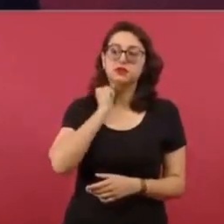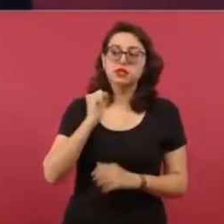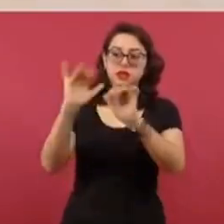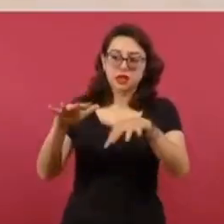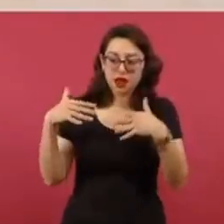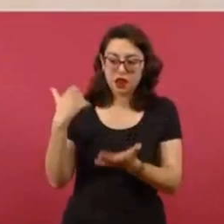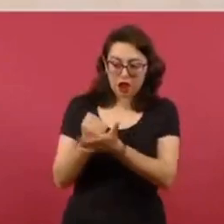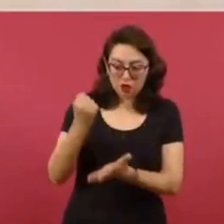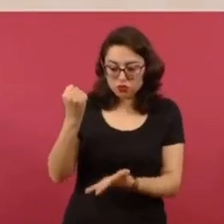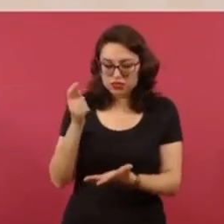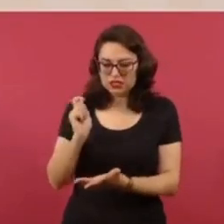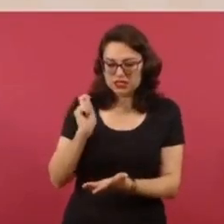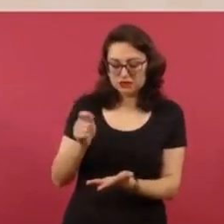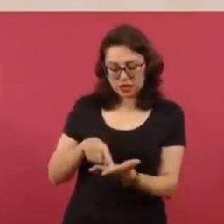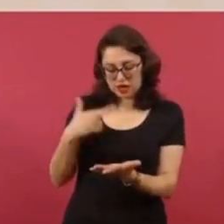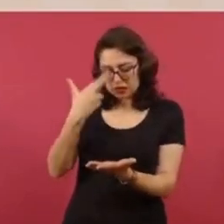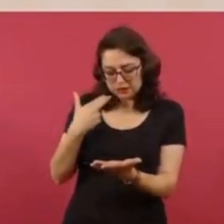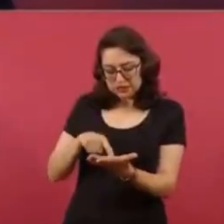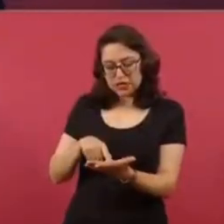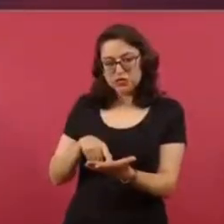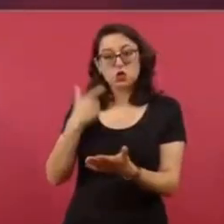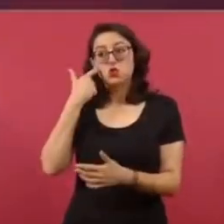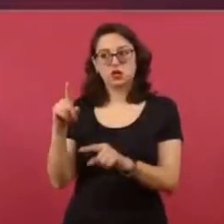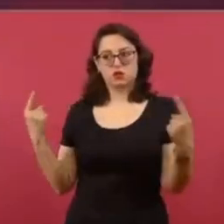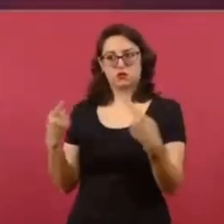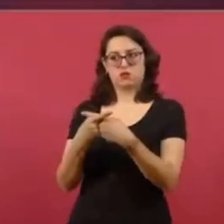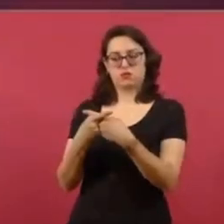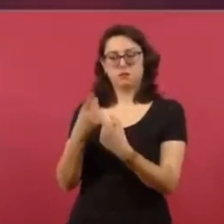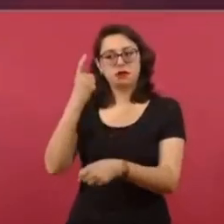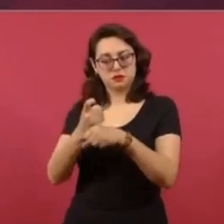Y no quiero caer en una contradicción.